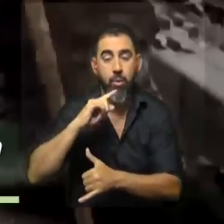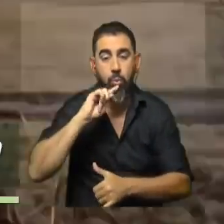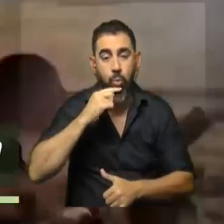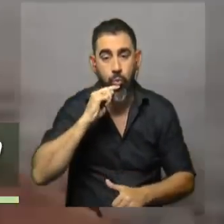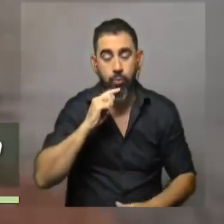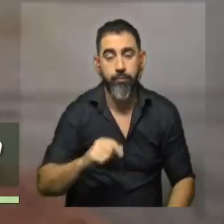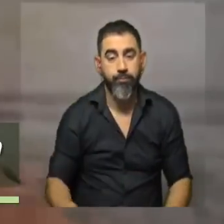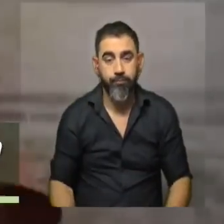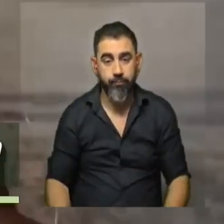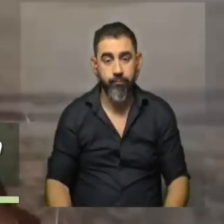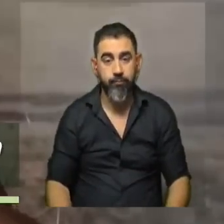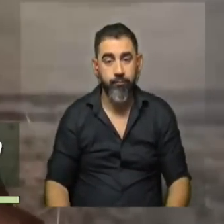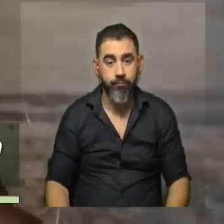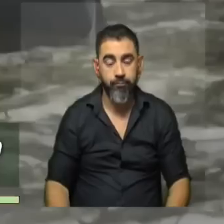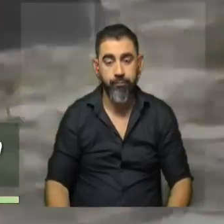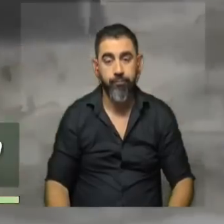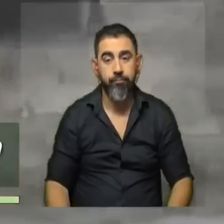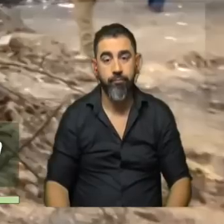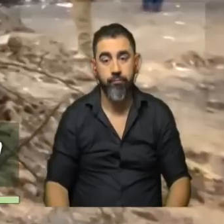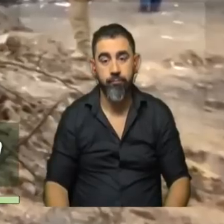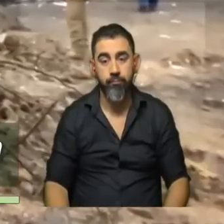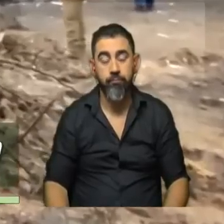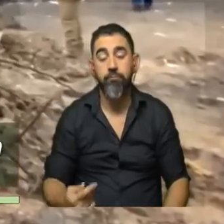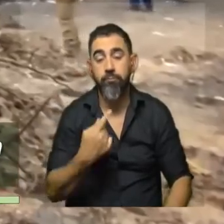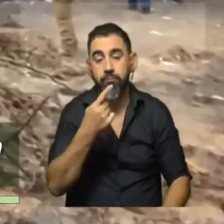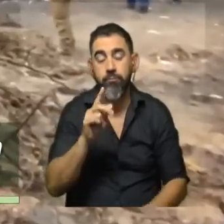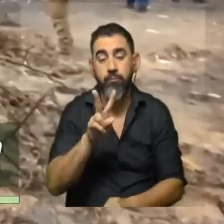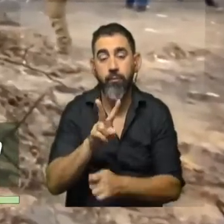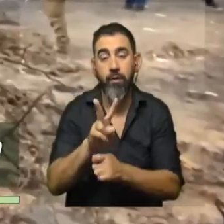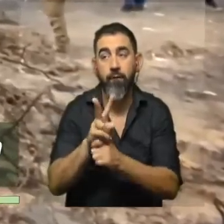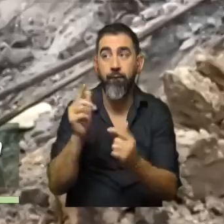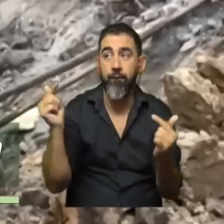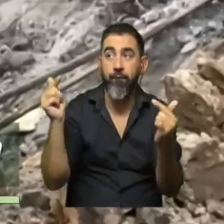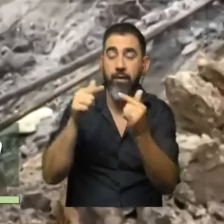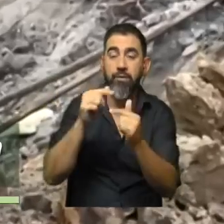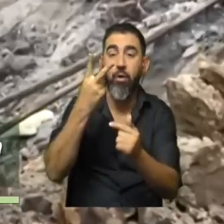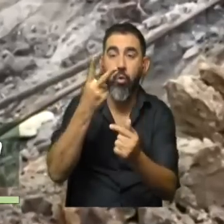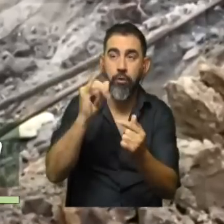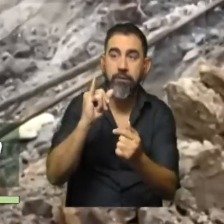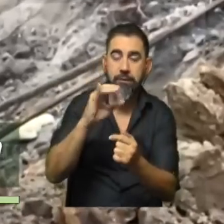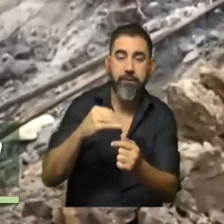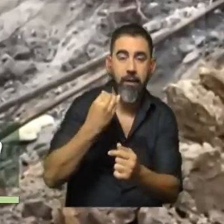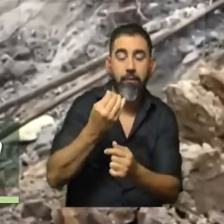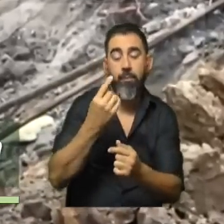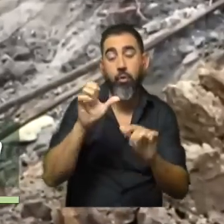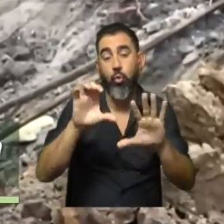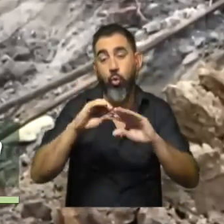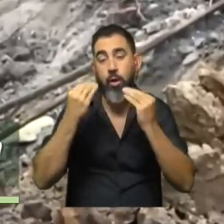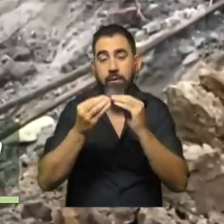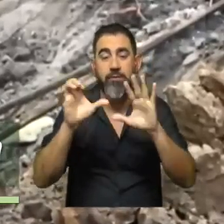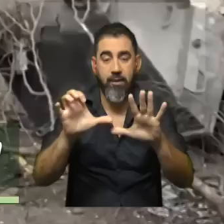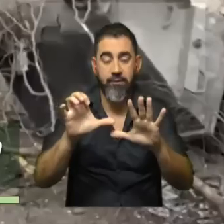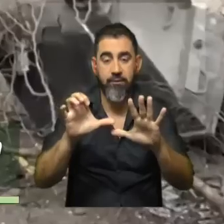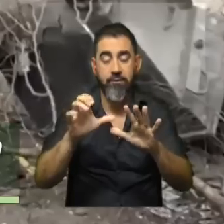declaró el portavoz del mando ruso Igor Konashenkov, quien afirmó que la defensa antiaérea rusa derribó dos de los seis proyectiles. El mando